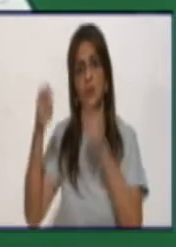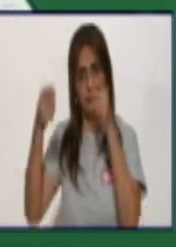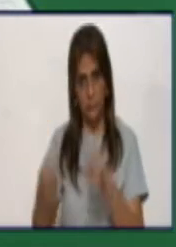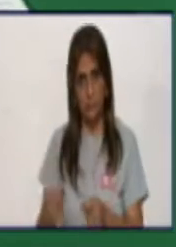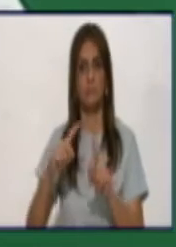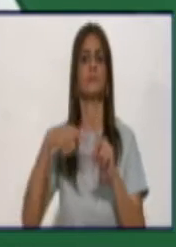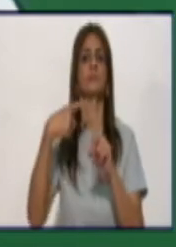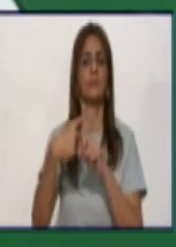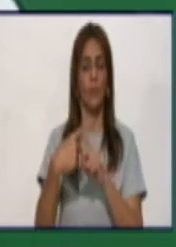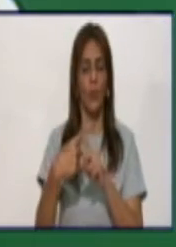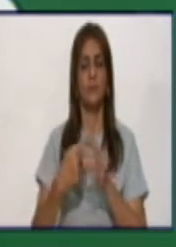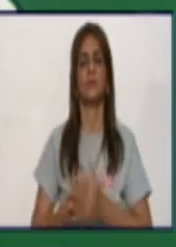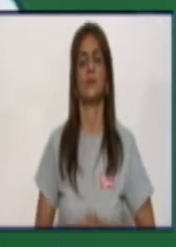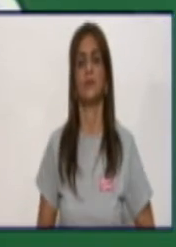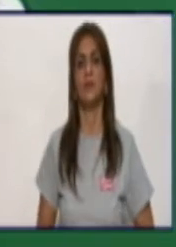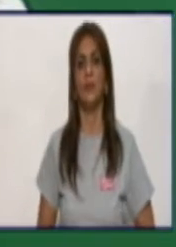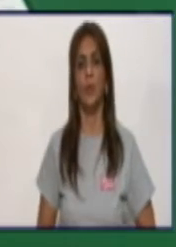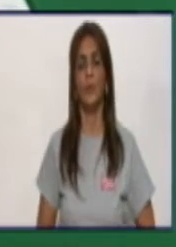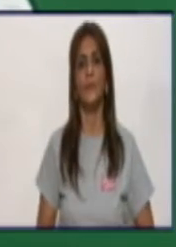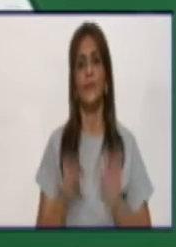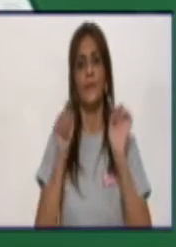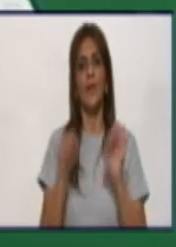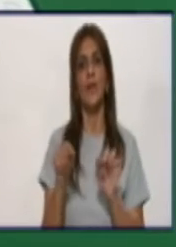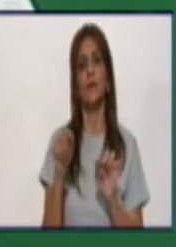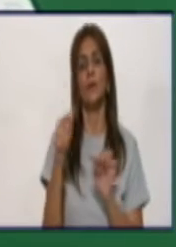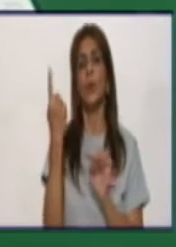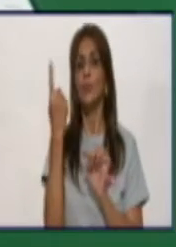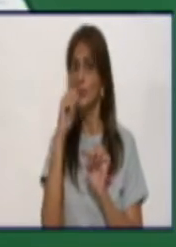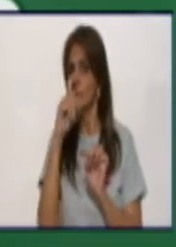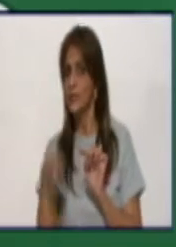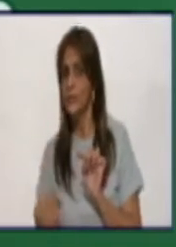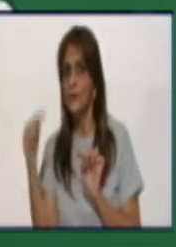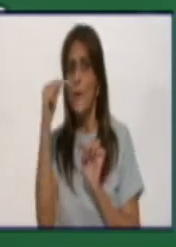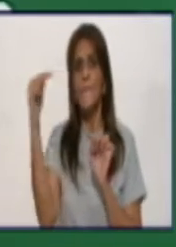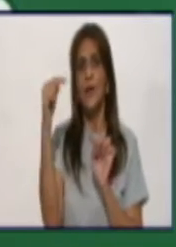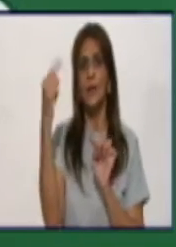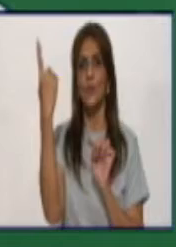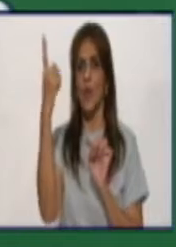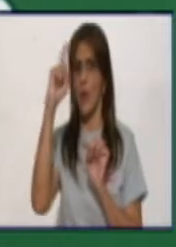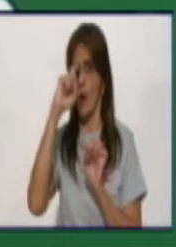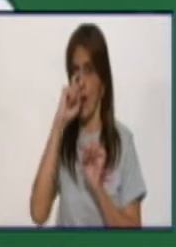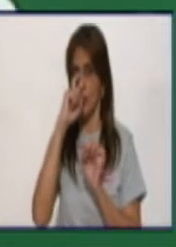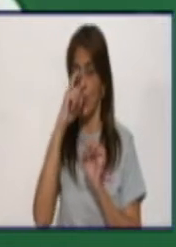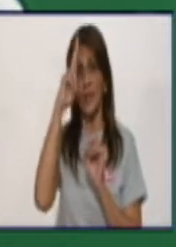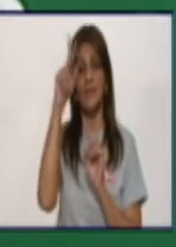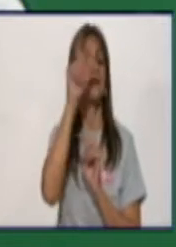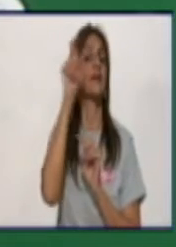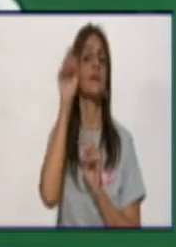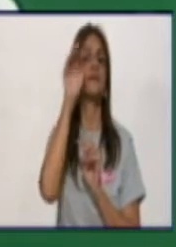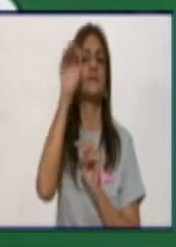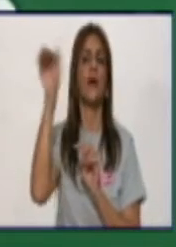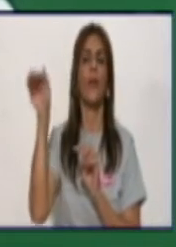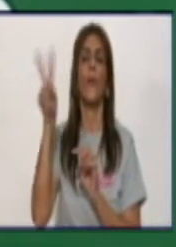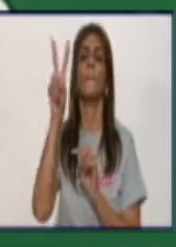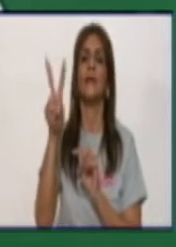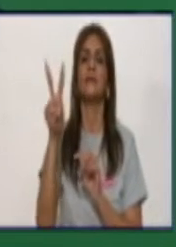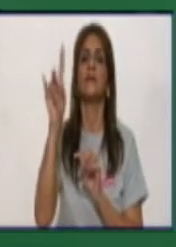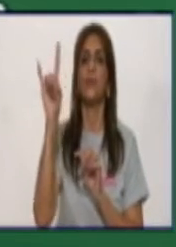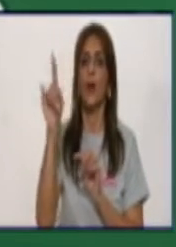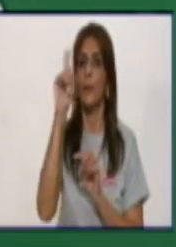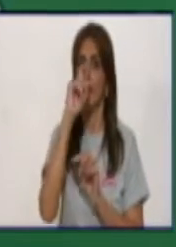pacientes en la edad pediátrica y de ellos uno menor de un año. Y tenemos activos ingresados por COVID 29 niños.